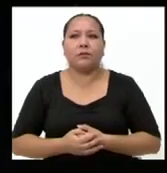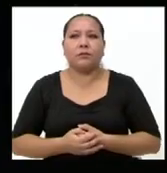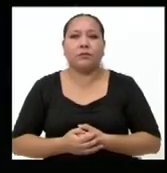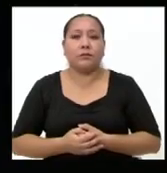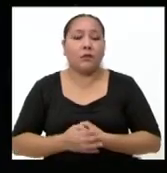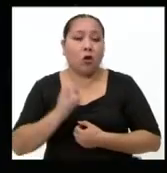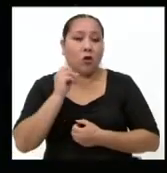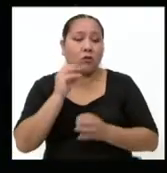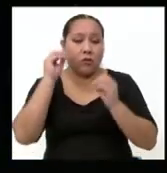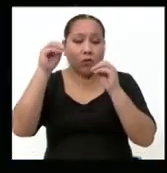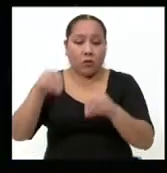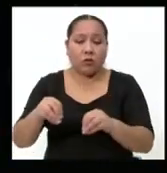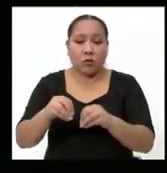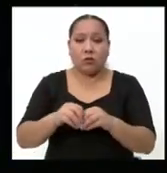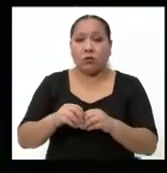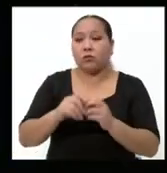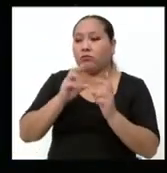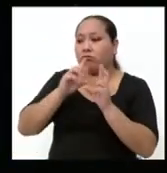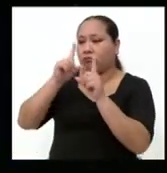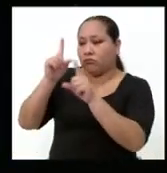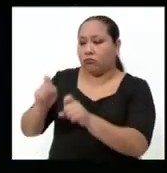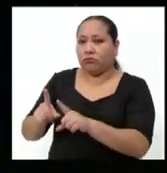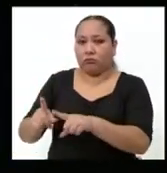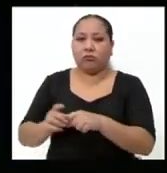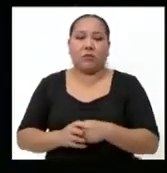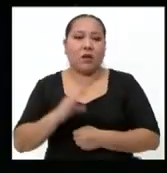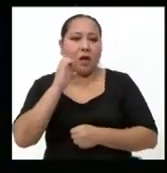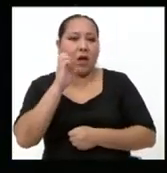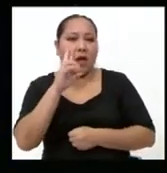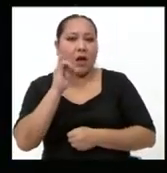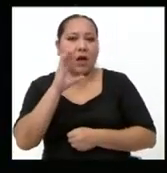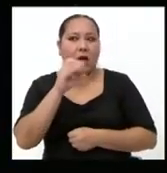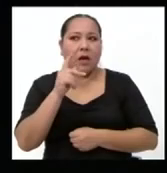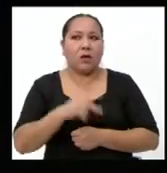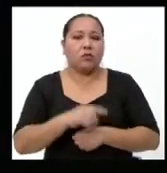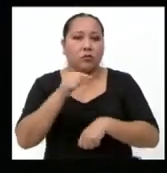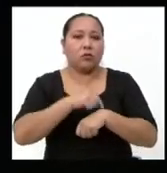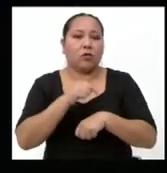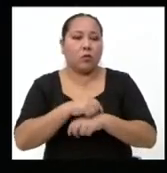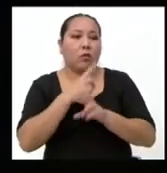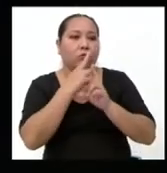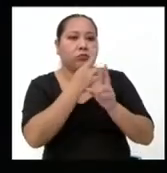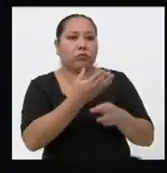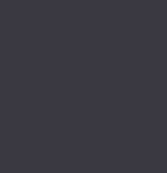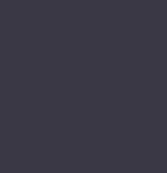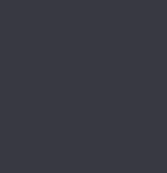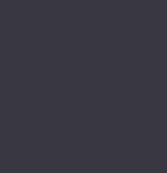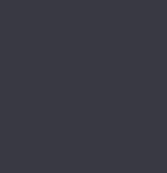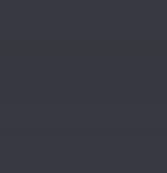Bien, se ha formulado entonces la réplica. Tiene Erick Verano el momento ahora de la dúplica.